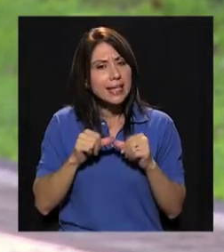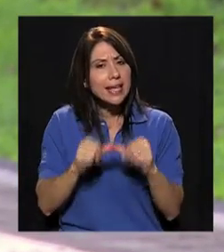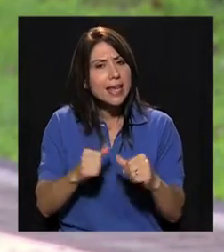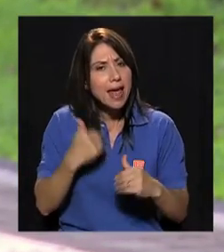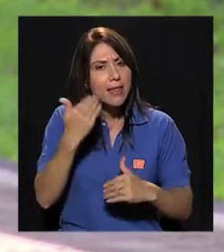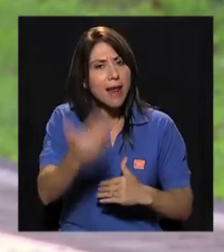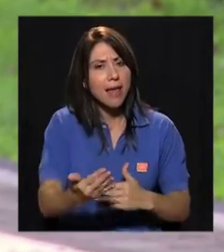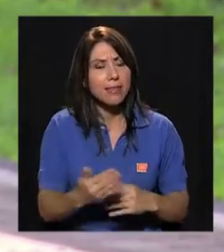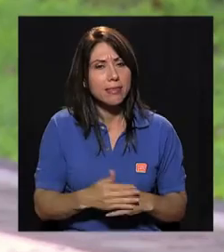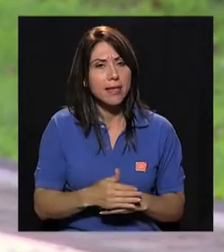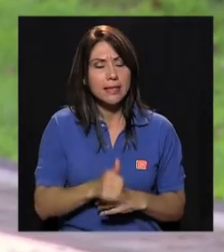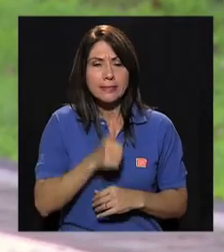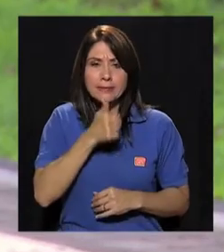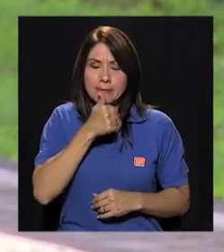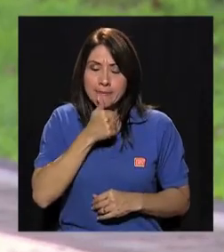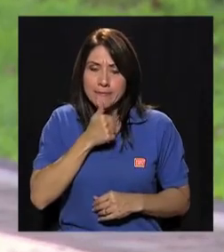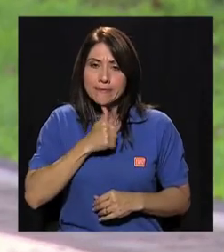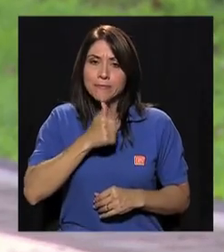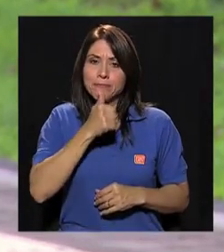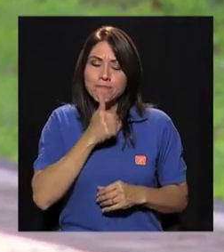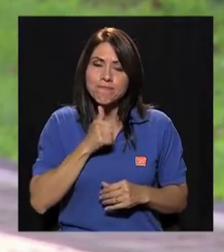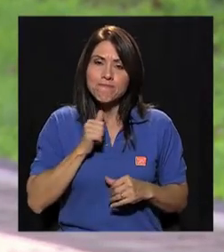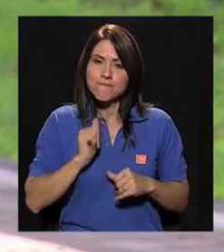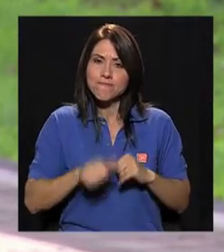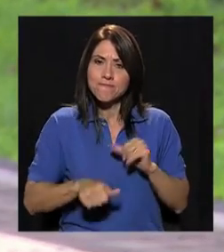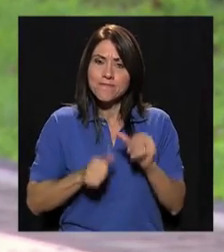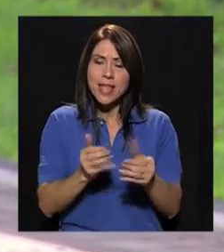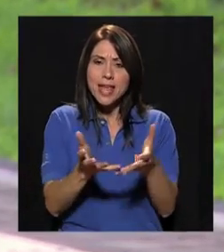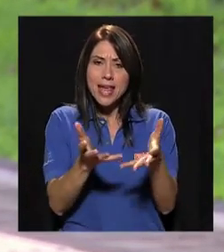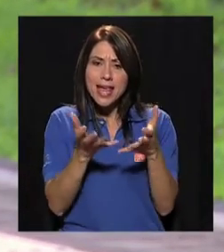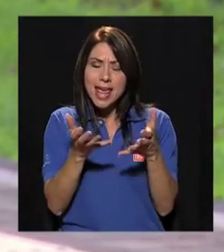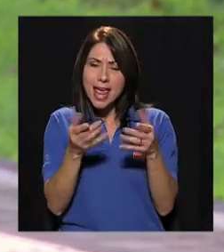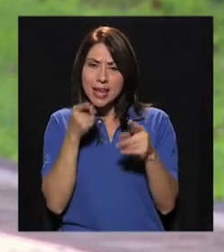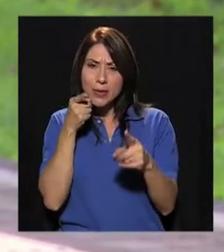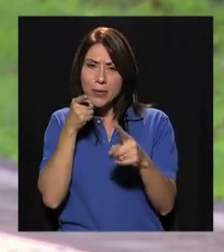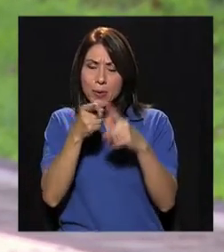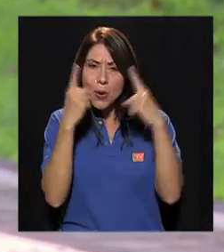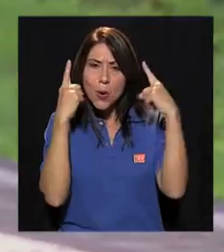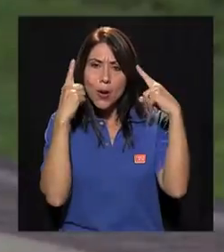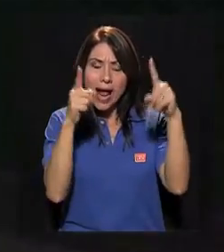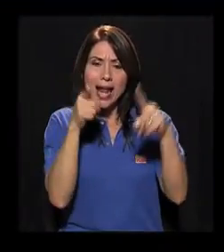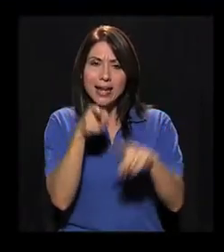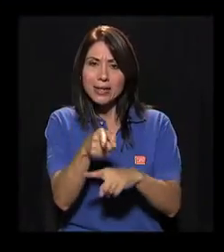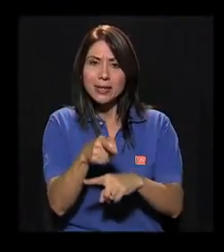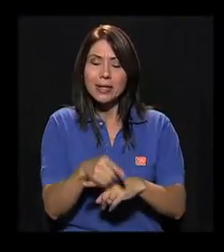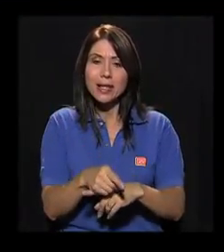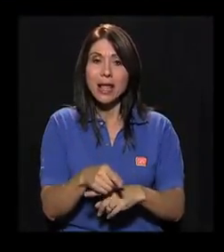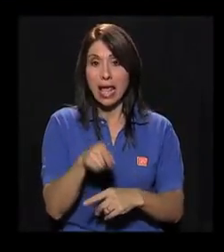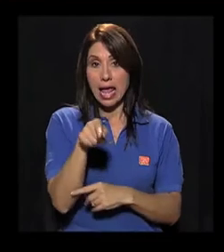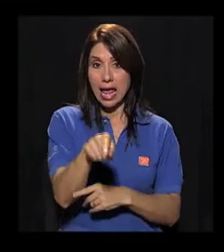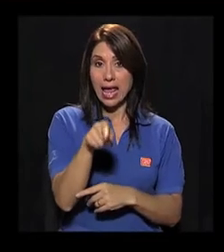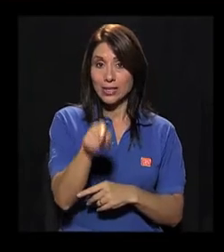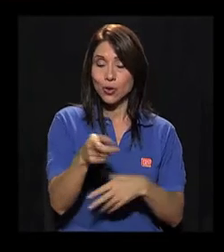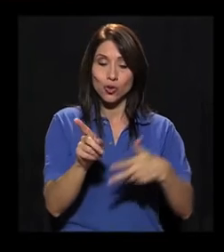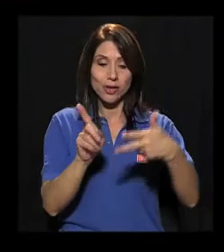seguir adelante, tener esa perseverancia de querer lograr una meta, un plan. Justamente esto nos